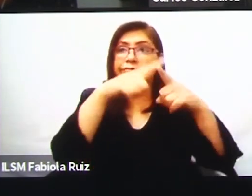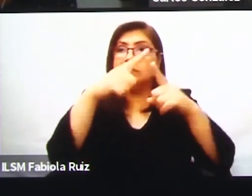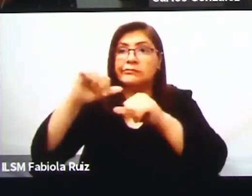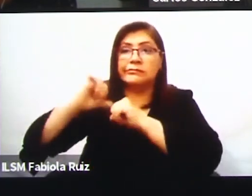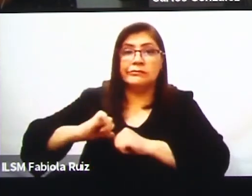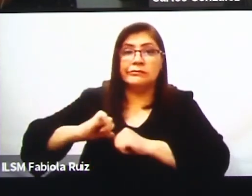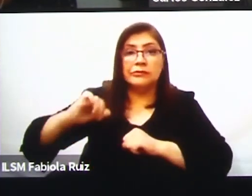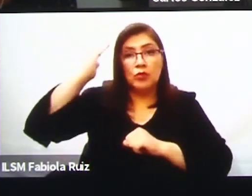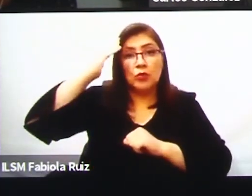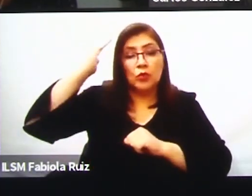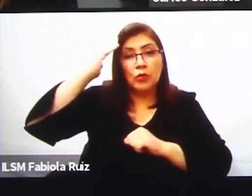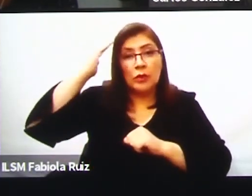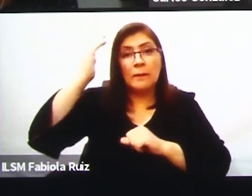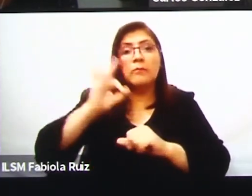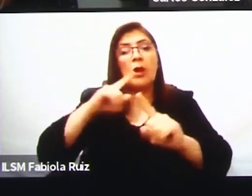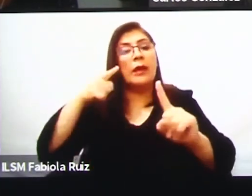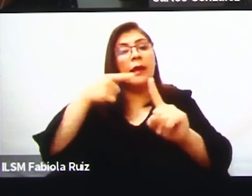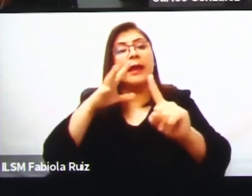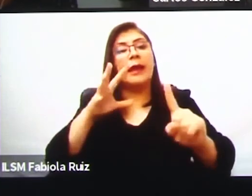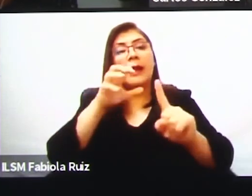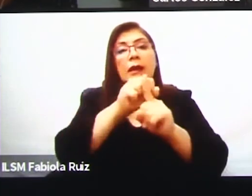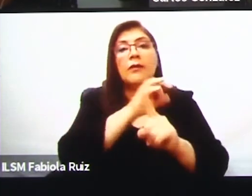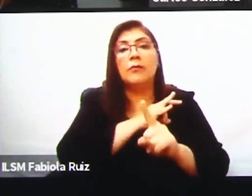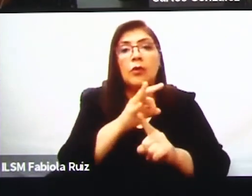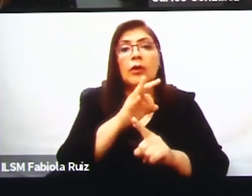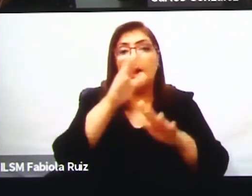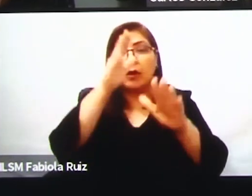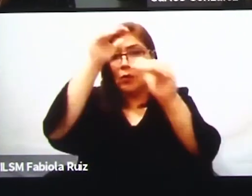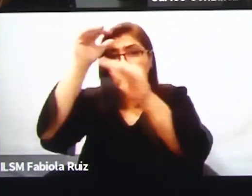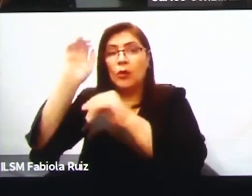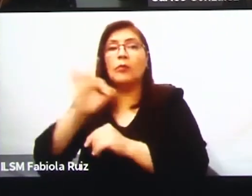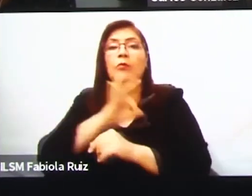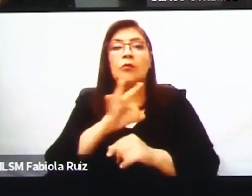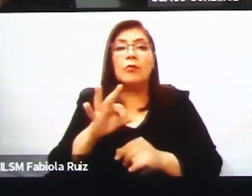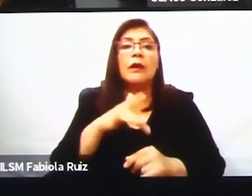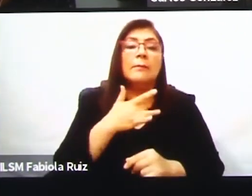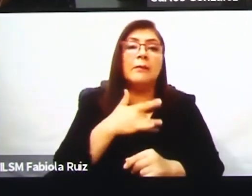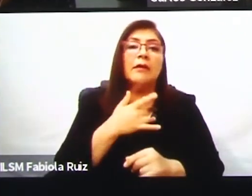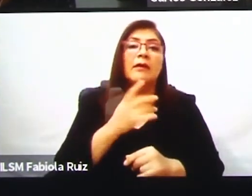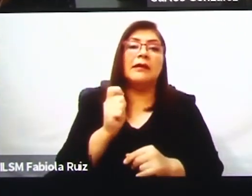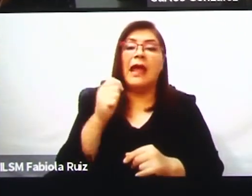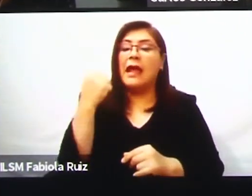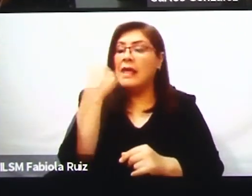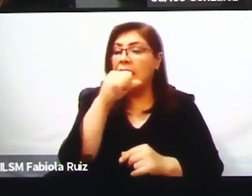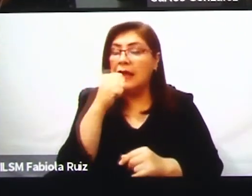a alcanzar un acuerdo con los proveedores comerciales de voz y datos.